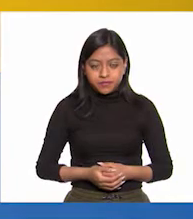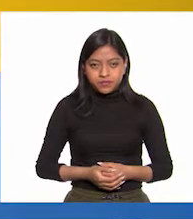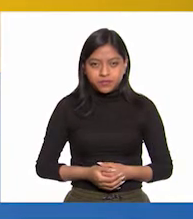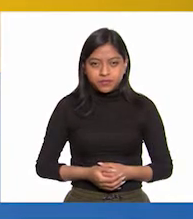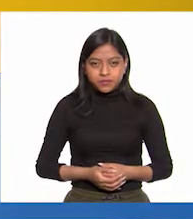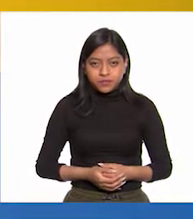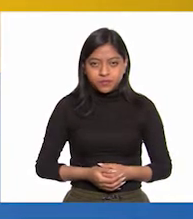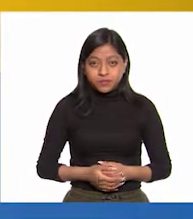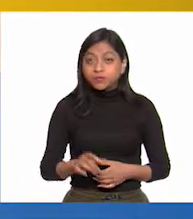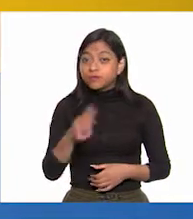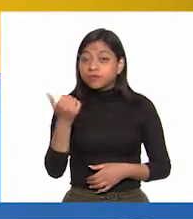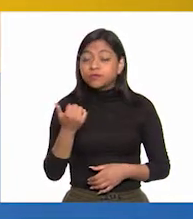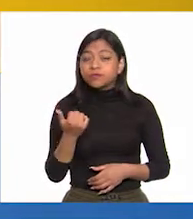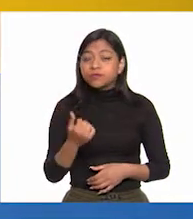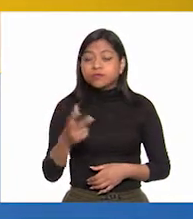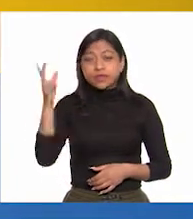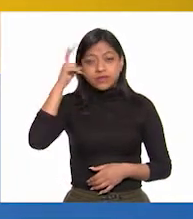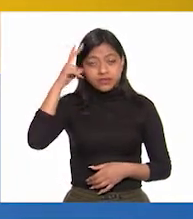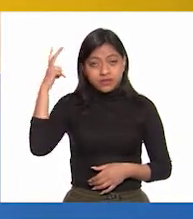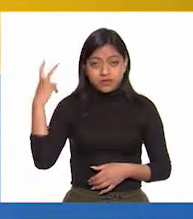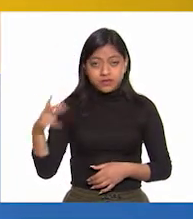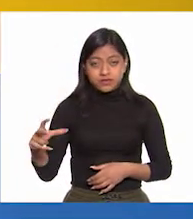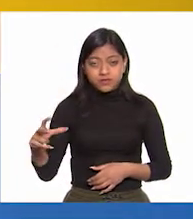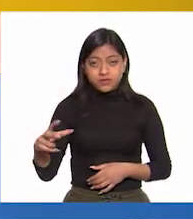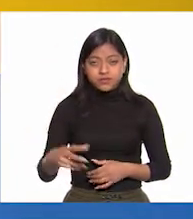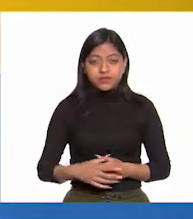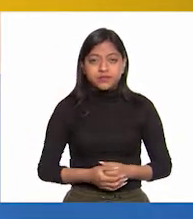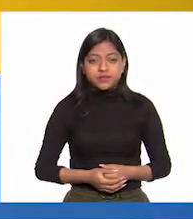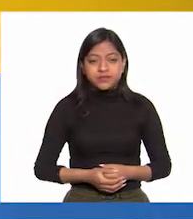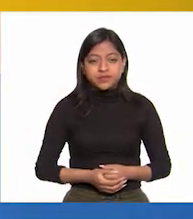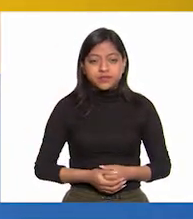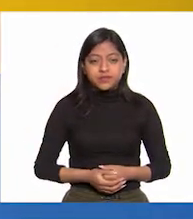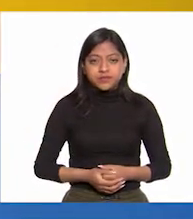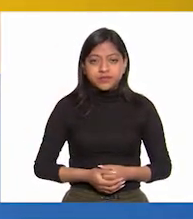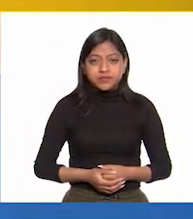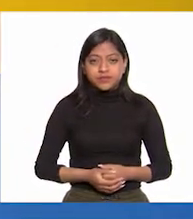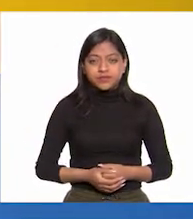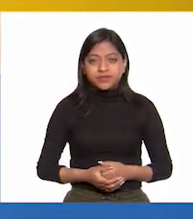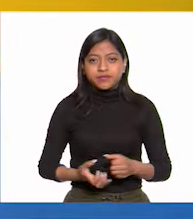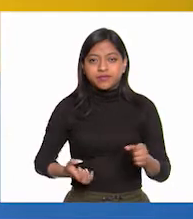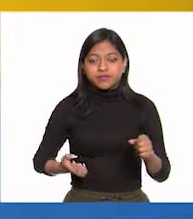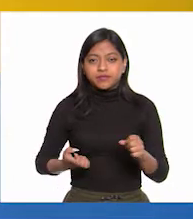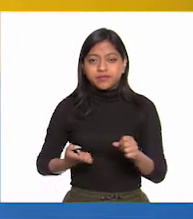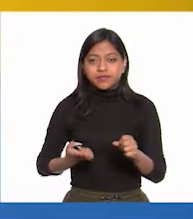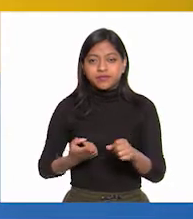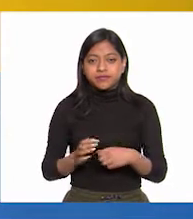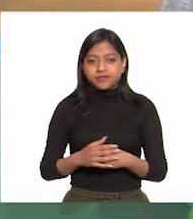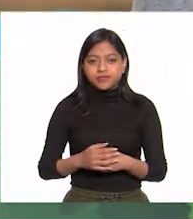¿Cuál más dijimos? Hidalgo. Hidalgo, aquí está. Y el estado de México.